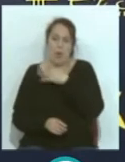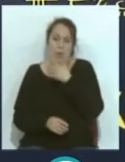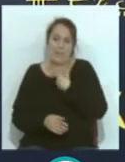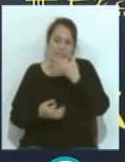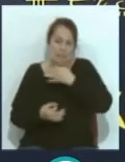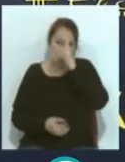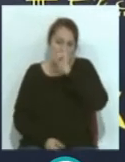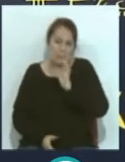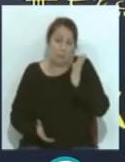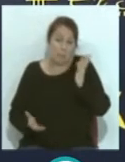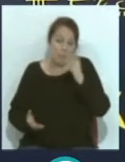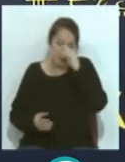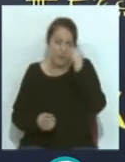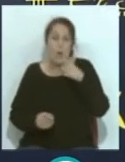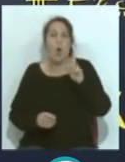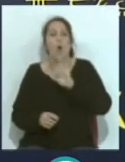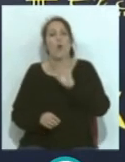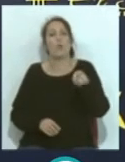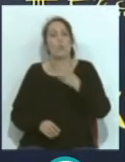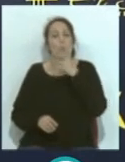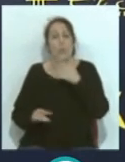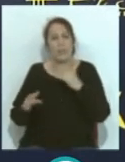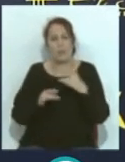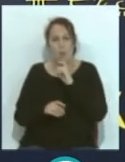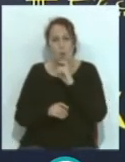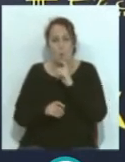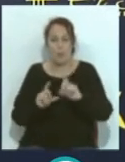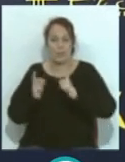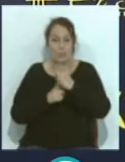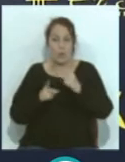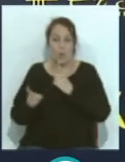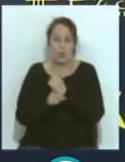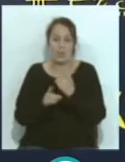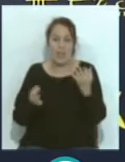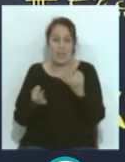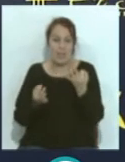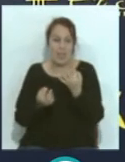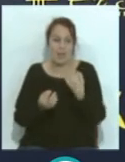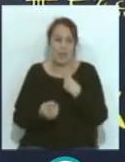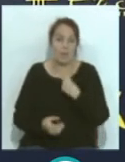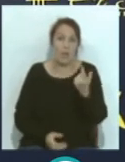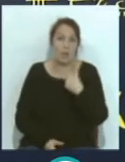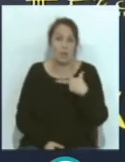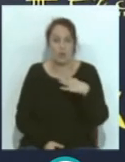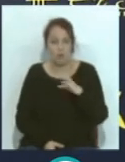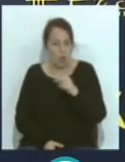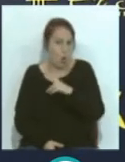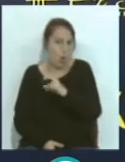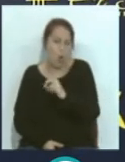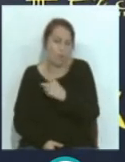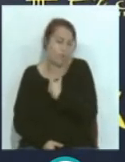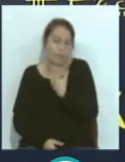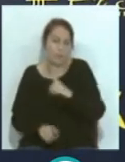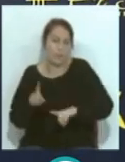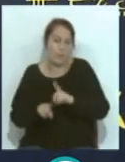y hay otros que he pensado por cómo está el partido, cómo está el contrario, que ha tenido que ser Filip en este caso, o es el Choco, es... Los hago en función